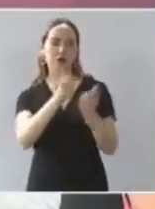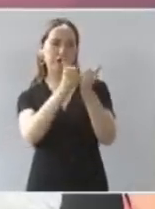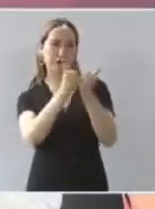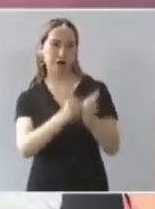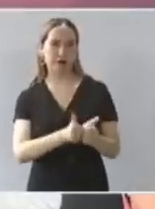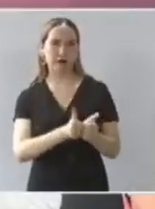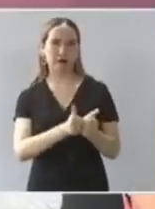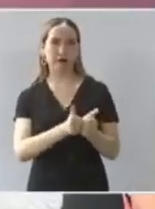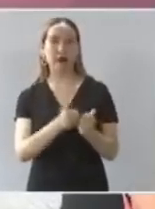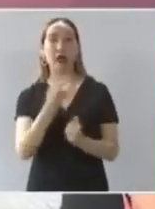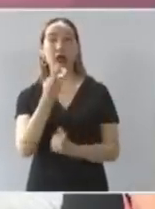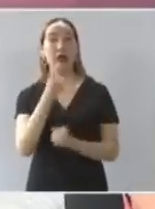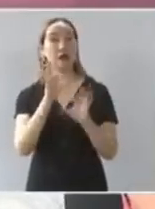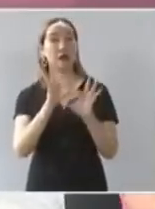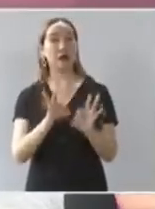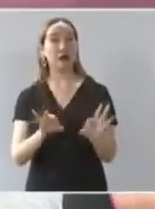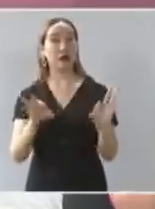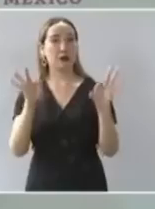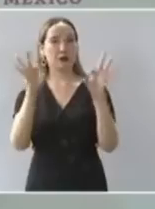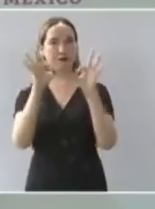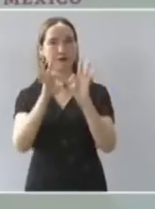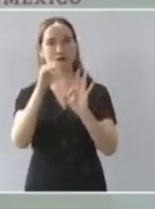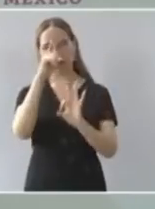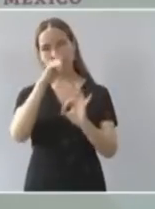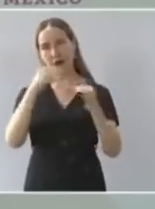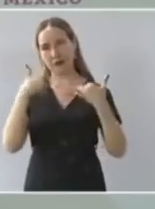importante para los jóvenes